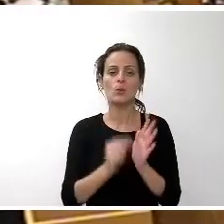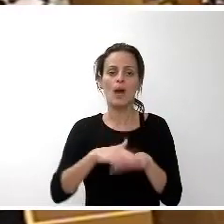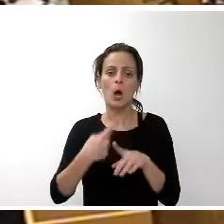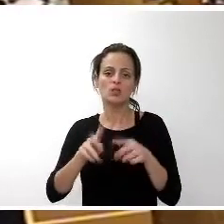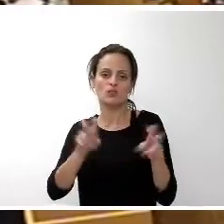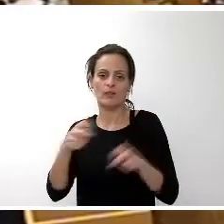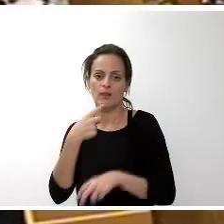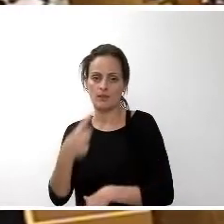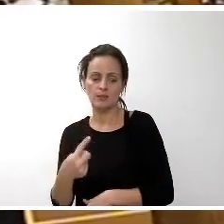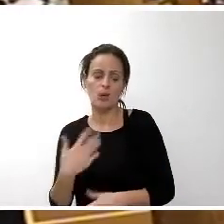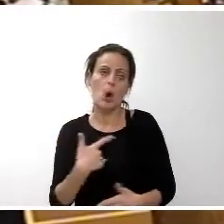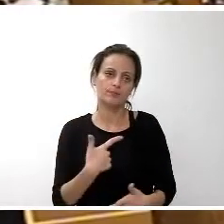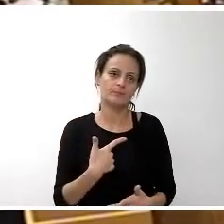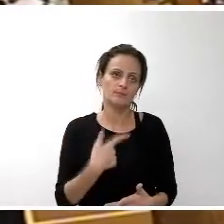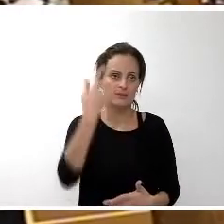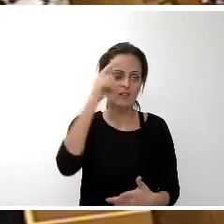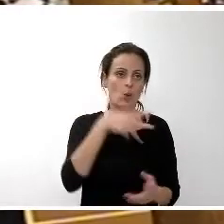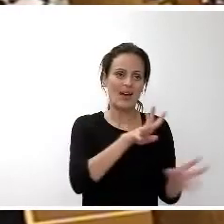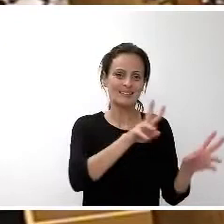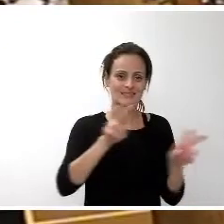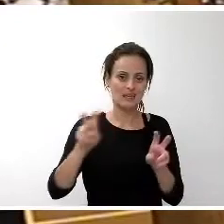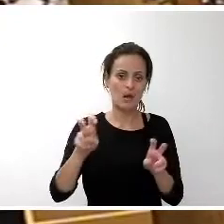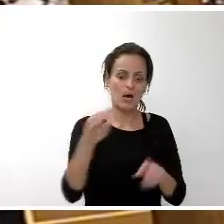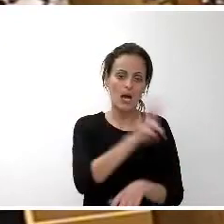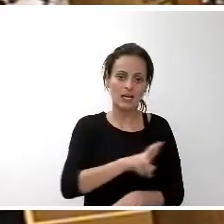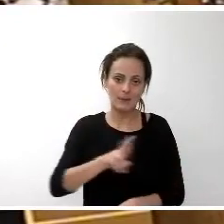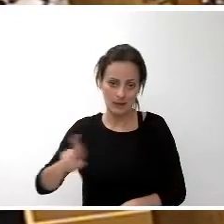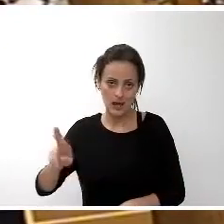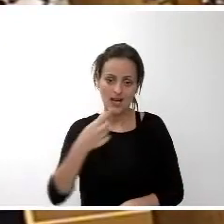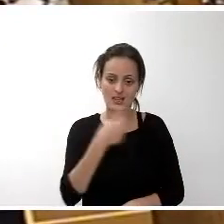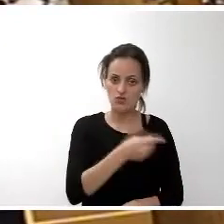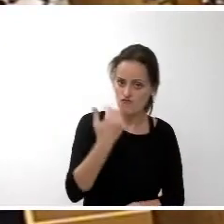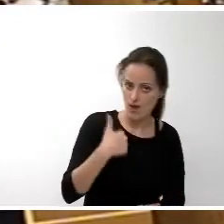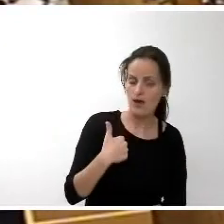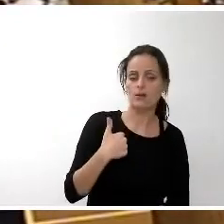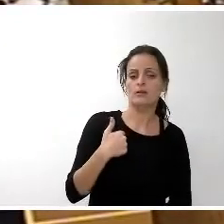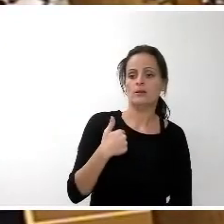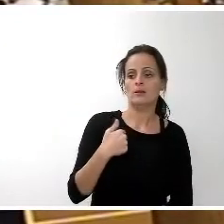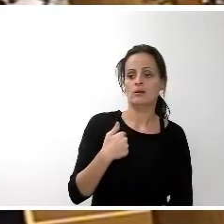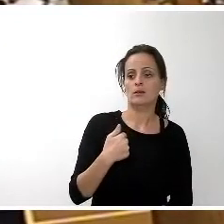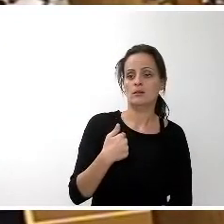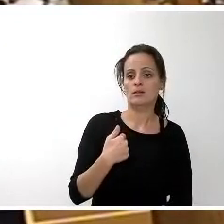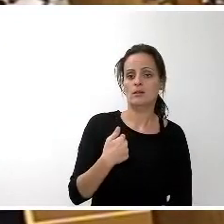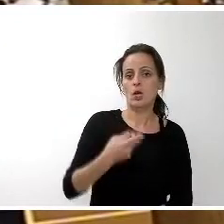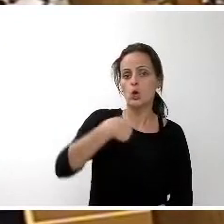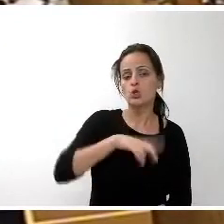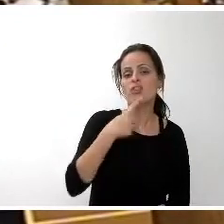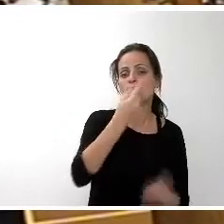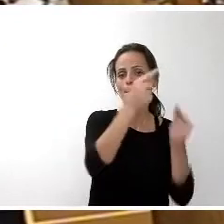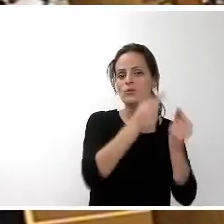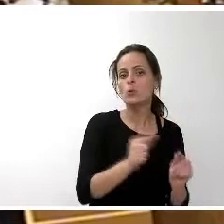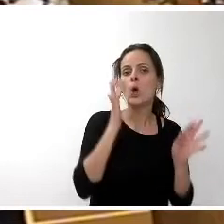Pero, desde luego, hay cuestiones que sí que merecen ser repetidas. Aquí ya se ha dicho, estamos hablando de un presupuesto